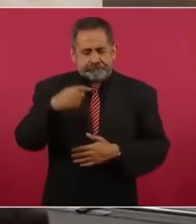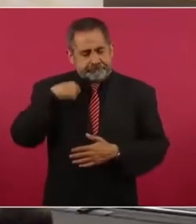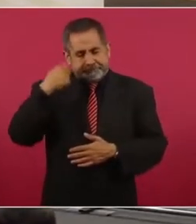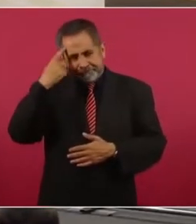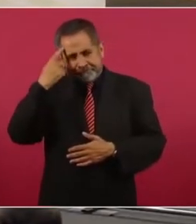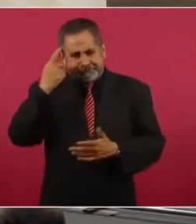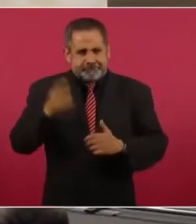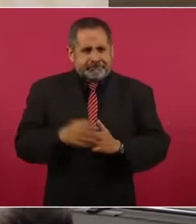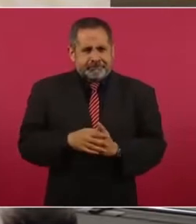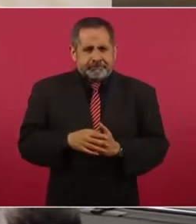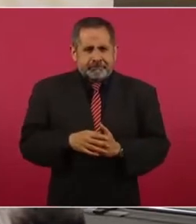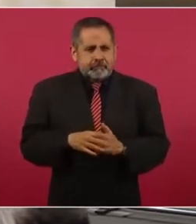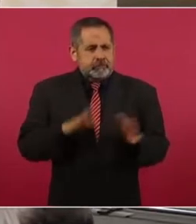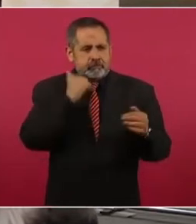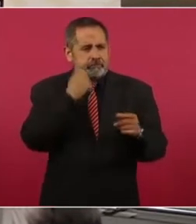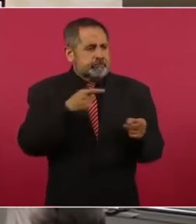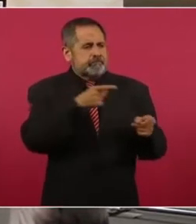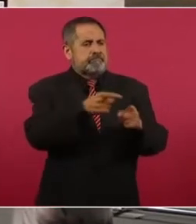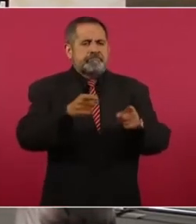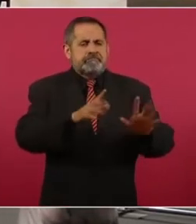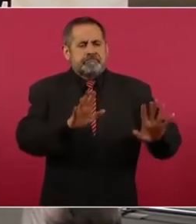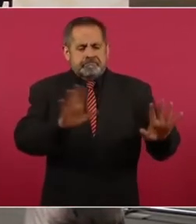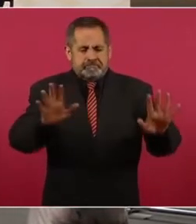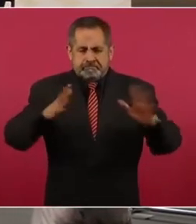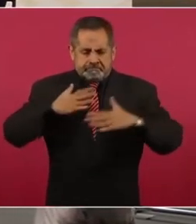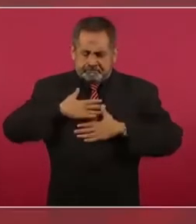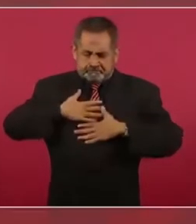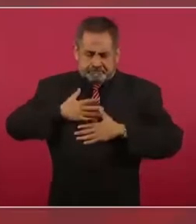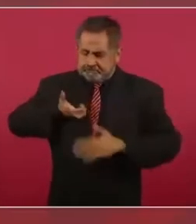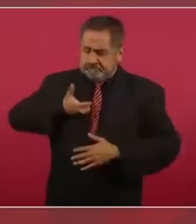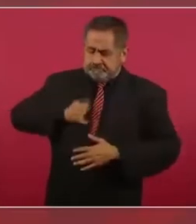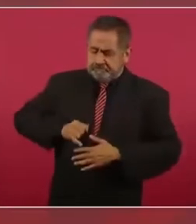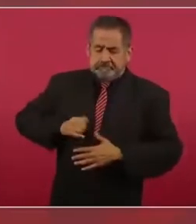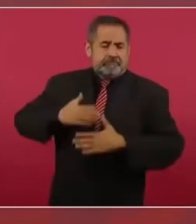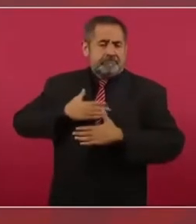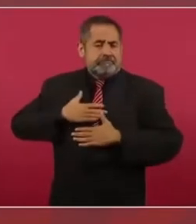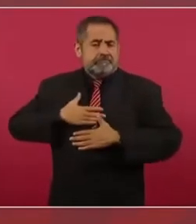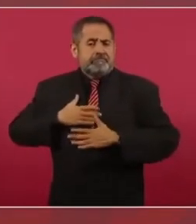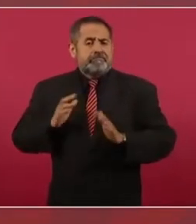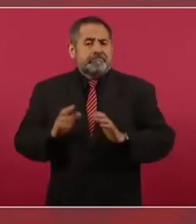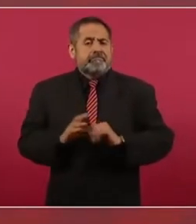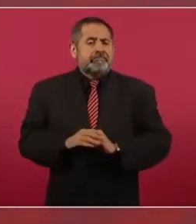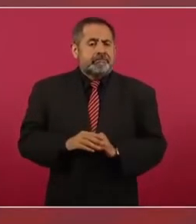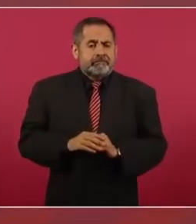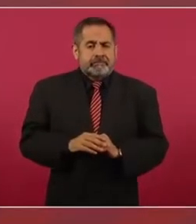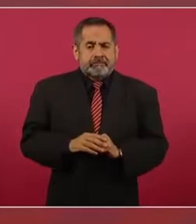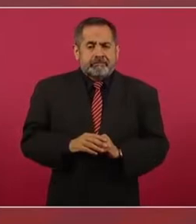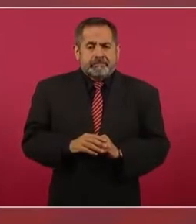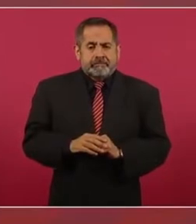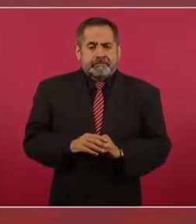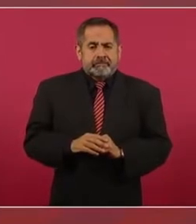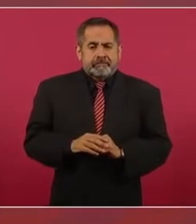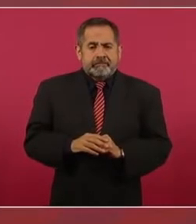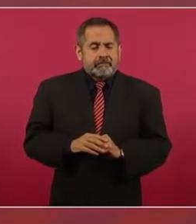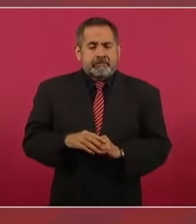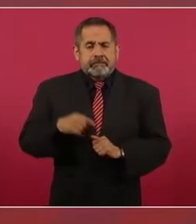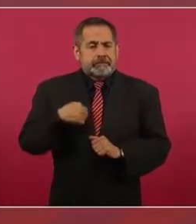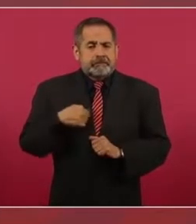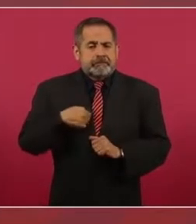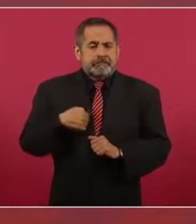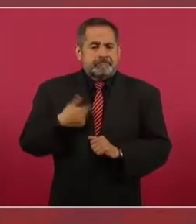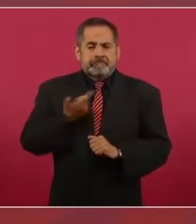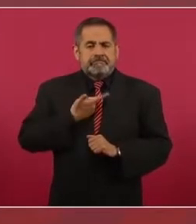Y no quiero ofender a nadie, pero no me gustaría